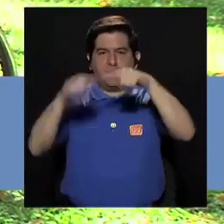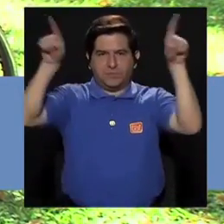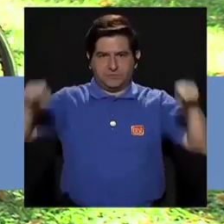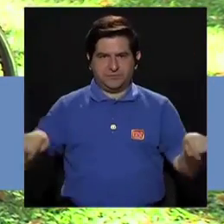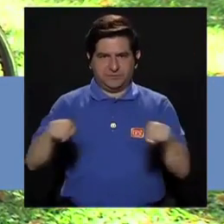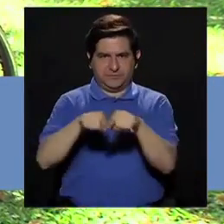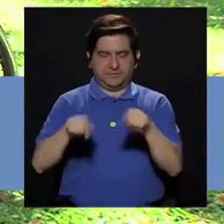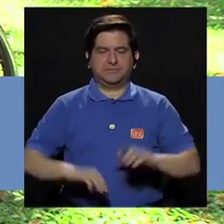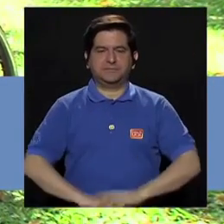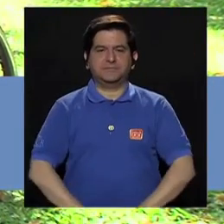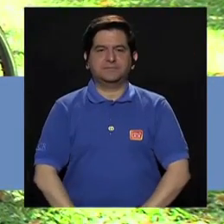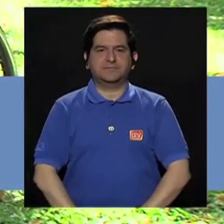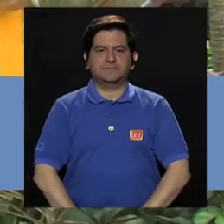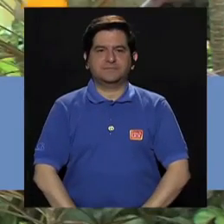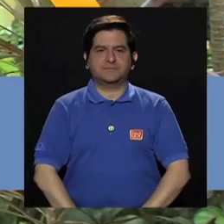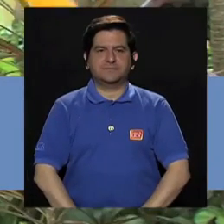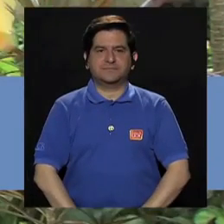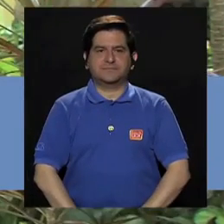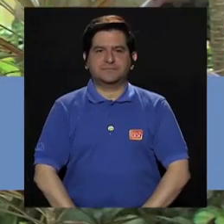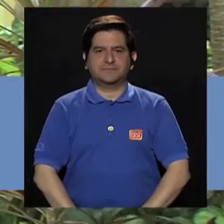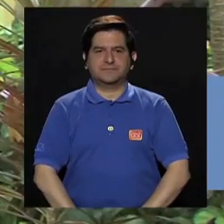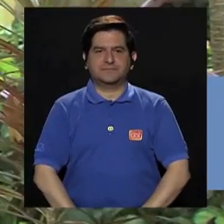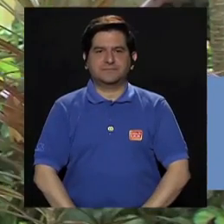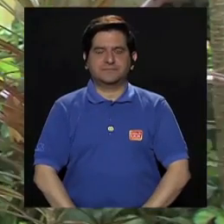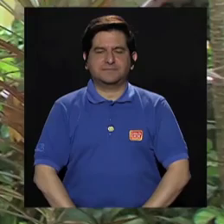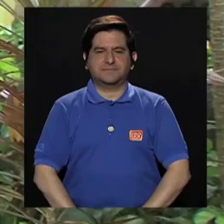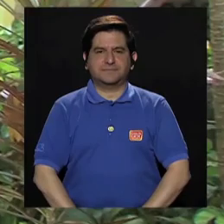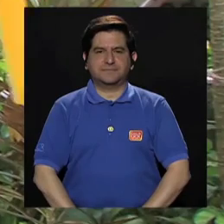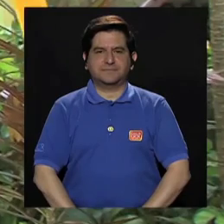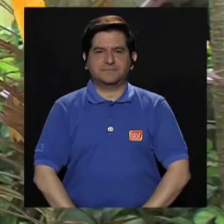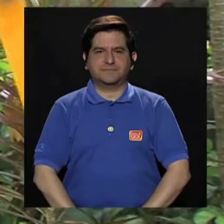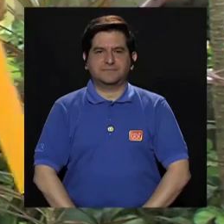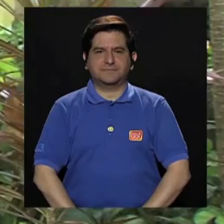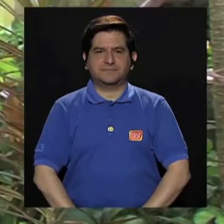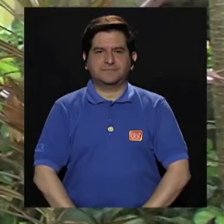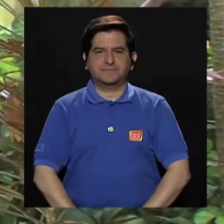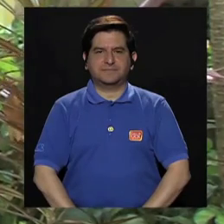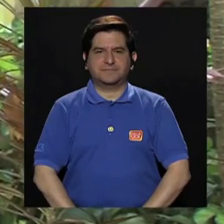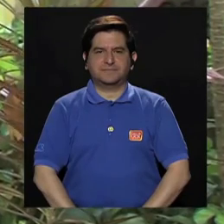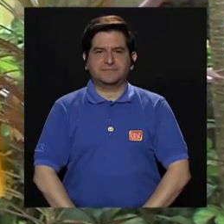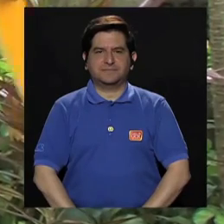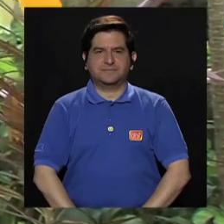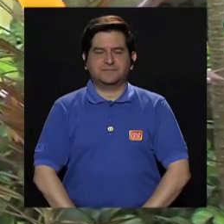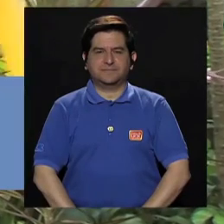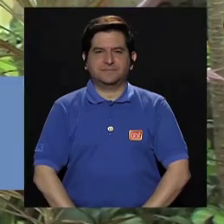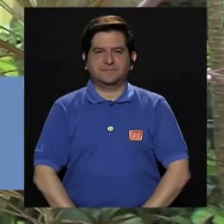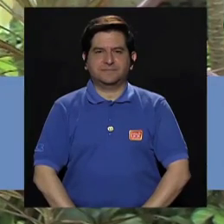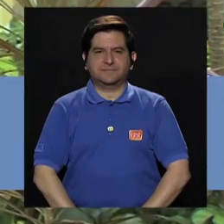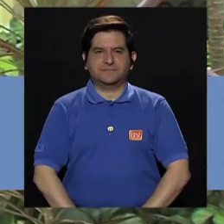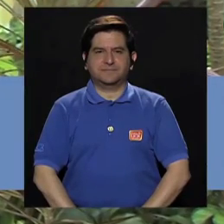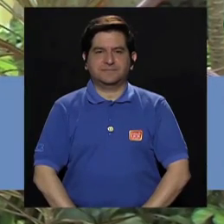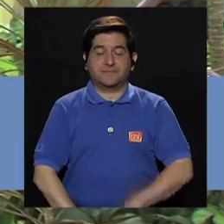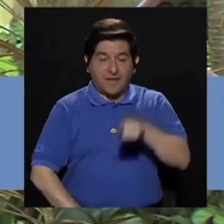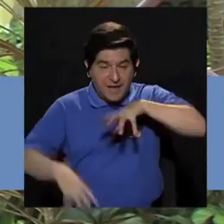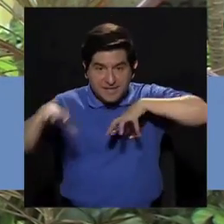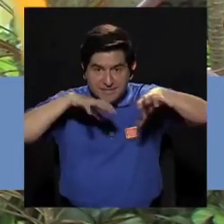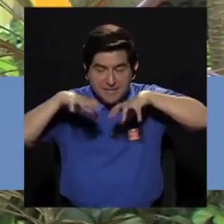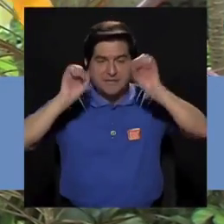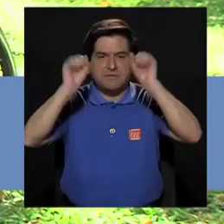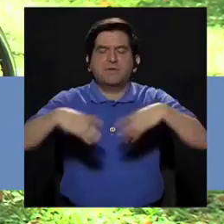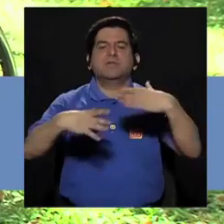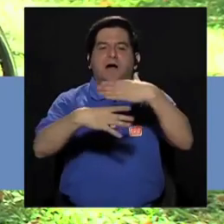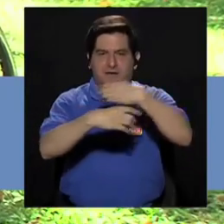Toma aire Ok Botamos aire Toma aire Este ejercicio Lo podemos hacer